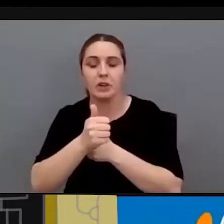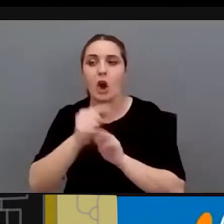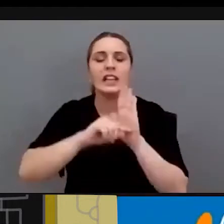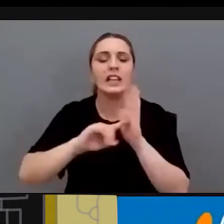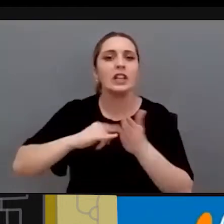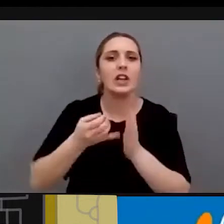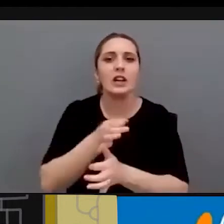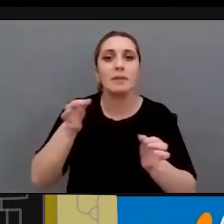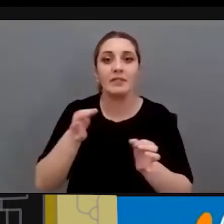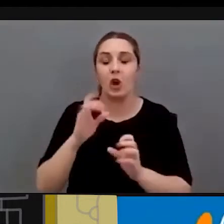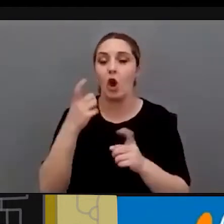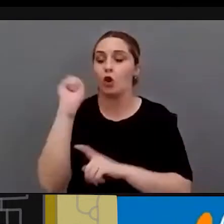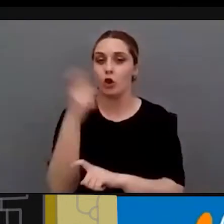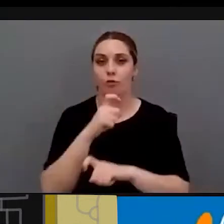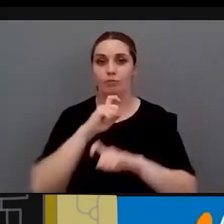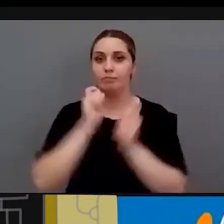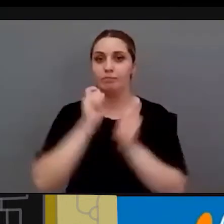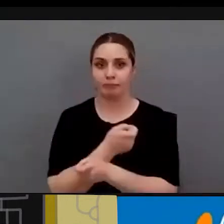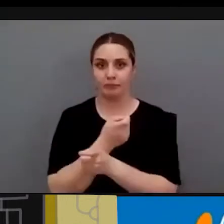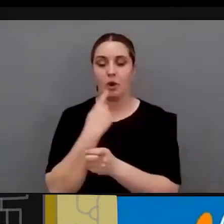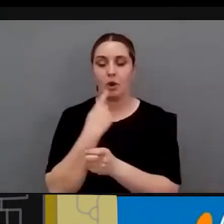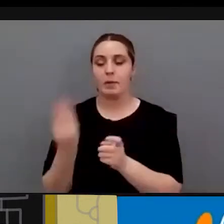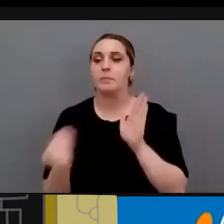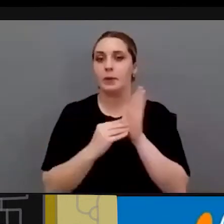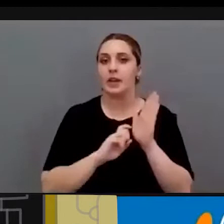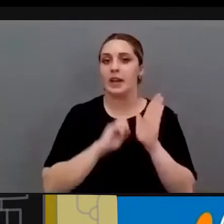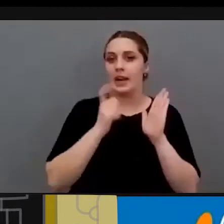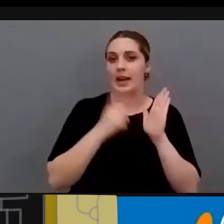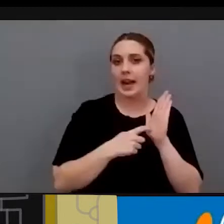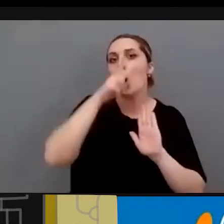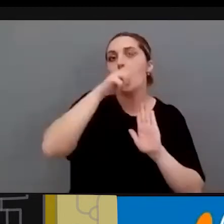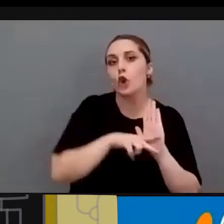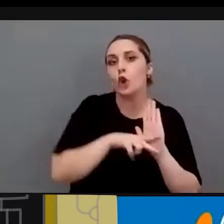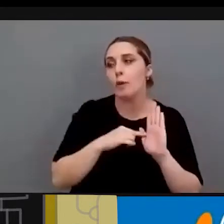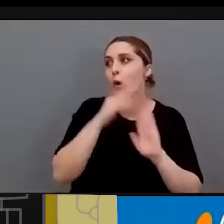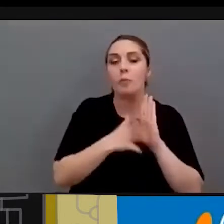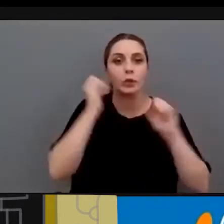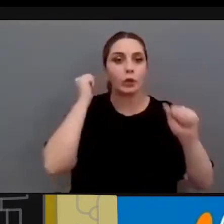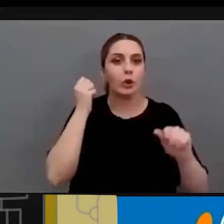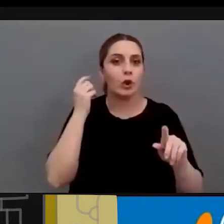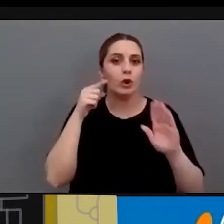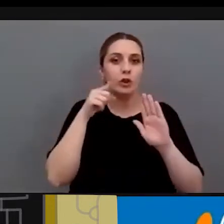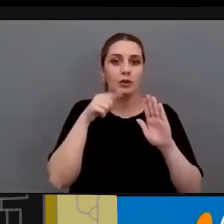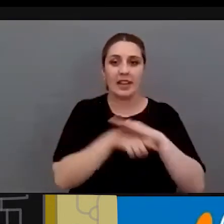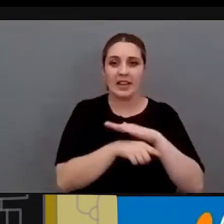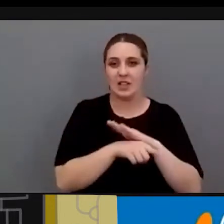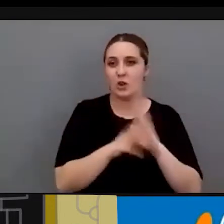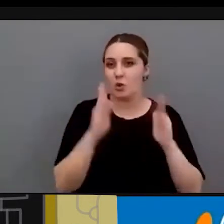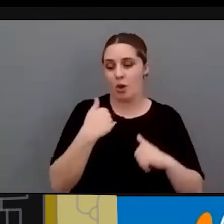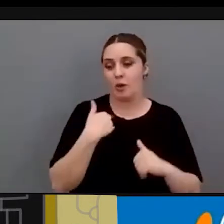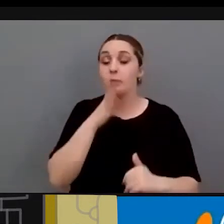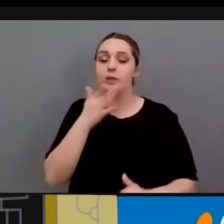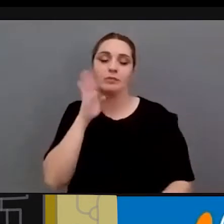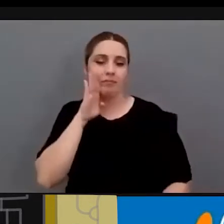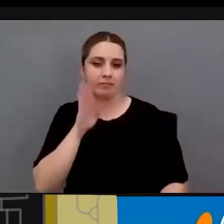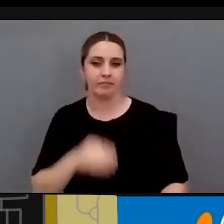concreto que tiene que ir luego en la ley o en la norma concreta o en el protocolo de gestión. A eso me refería. Muy bien.